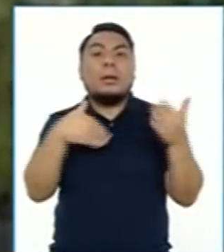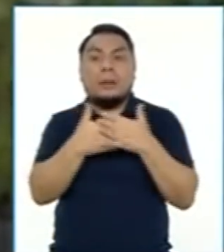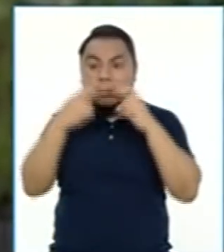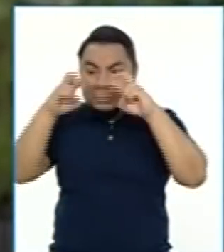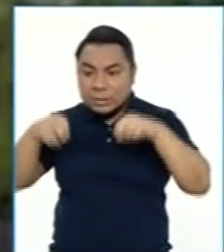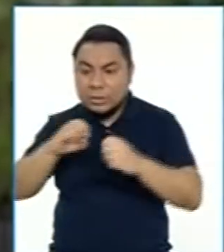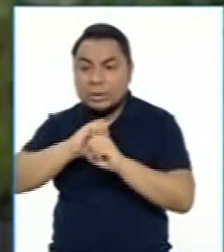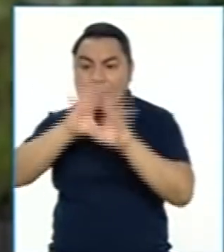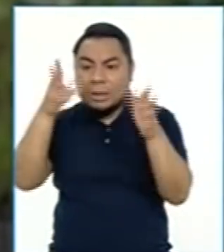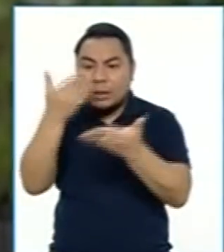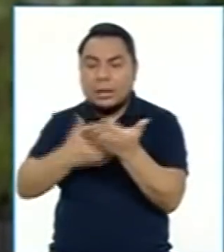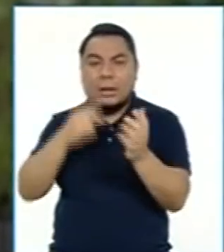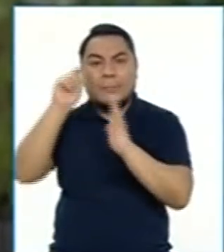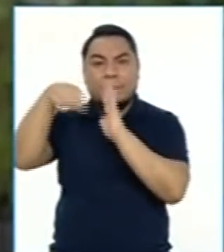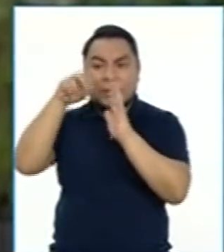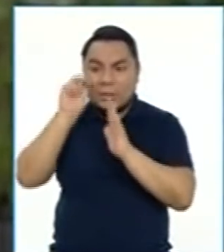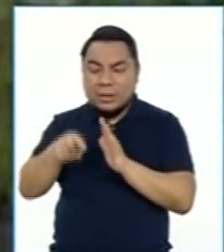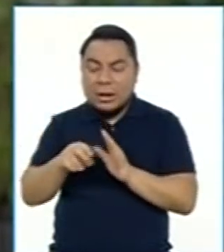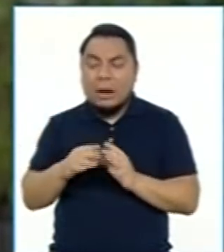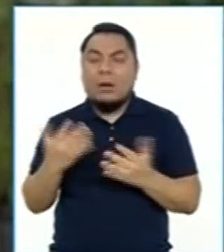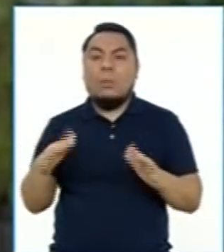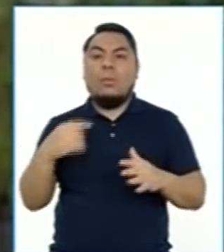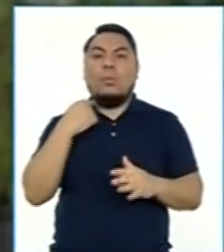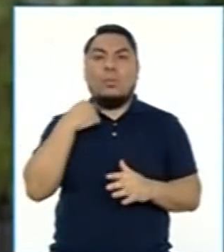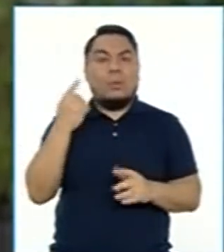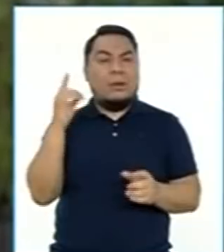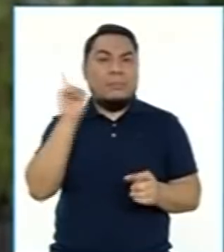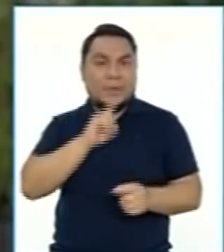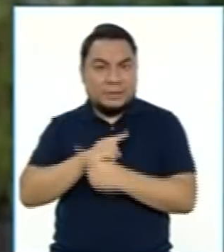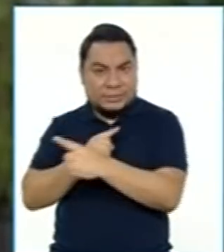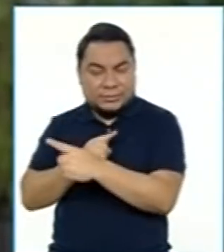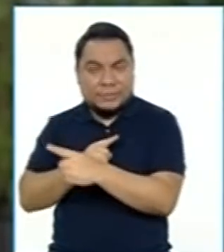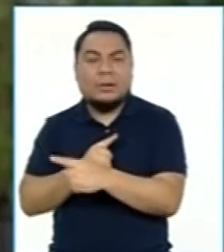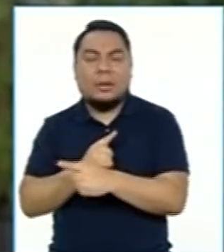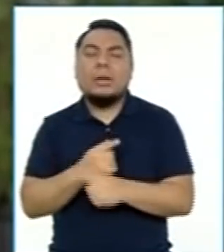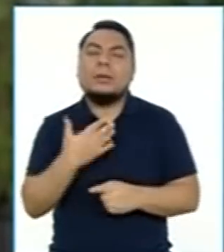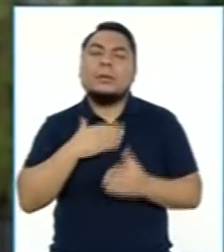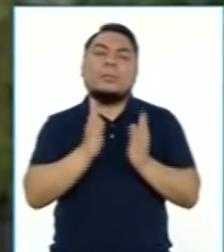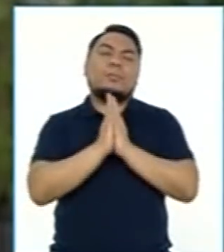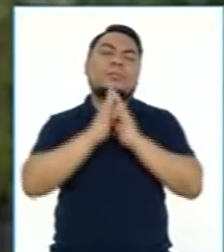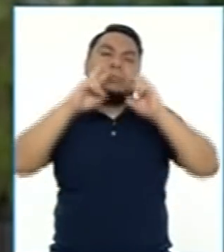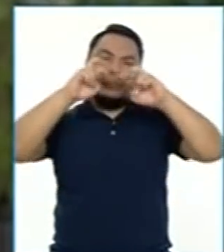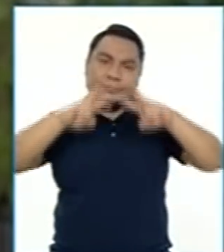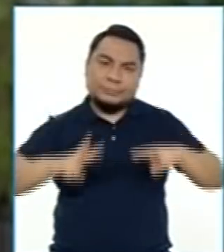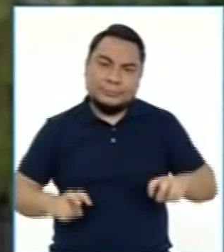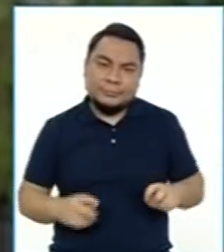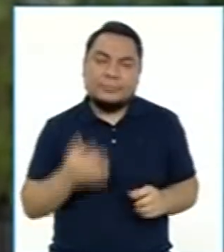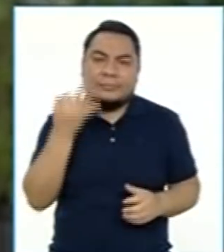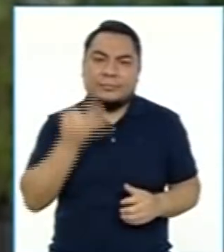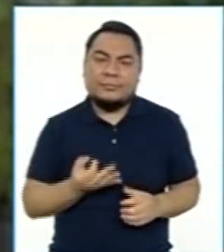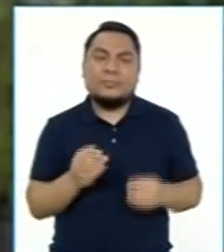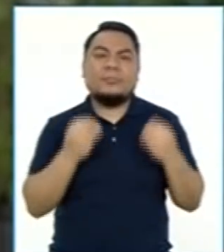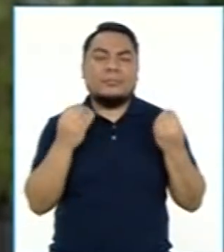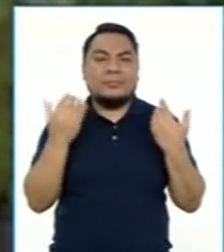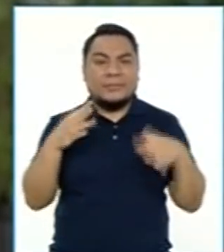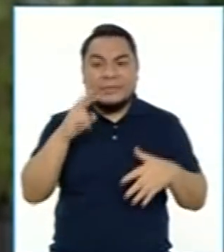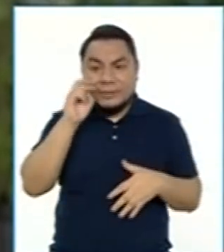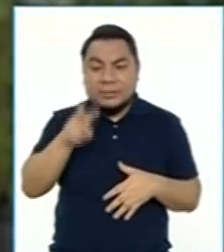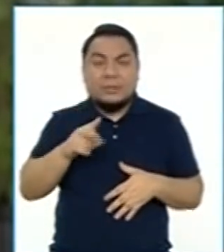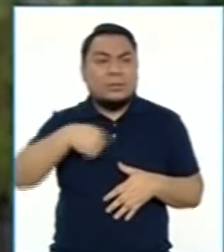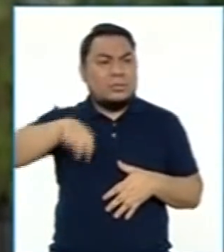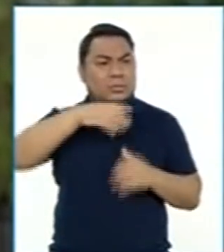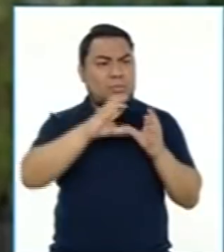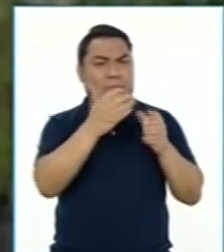Hemos pedido que esta investigación se aclare lo más rápido posible, porque como gobierno siempre hemos sido